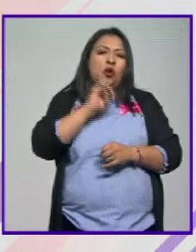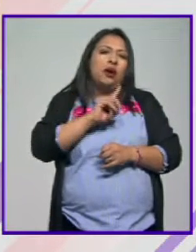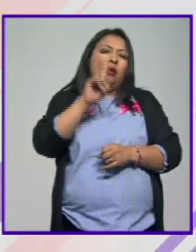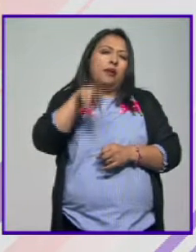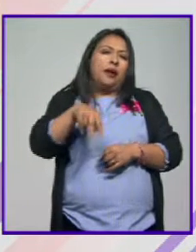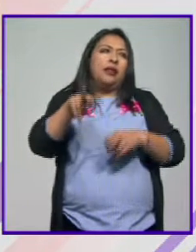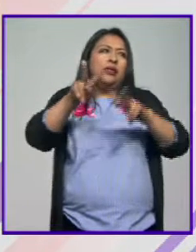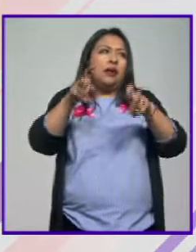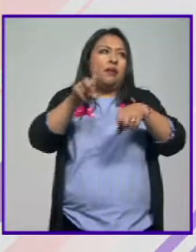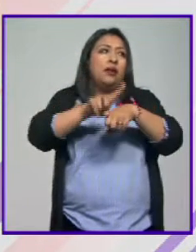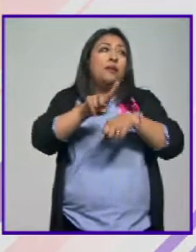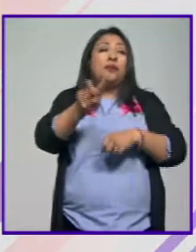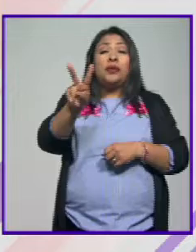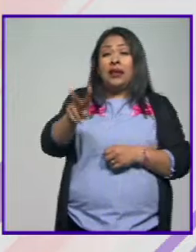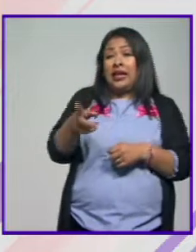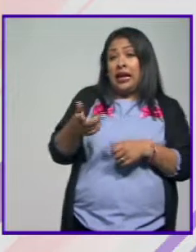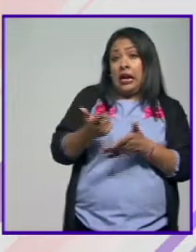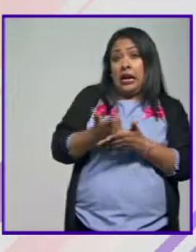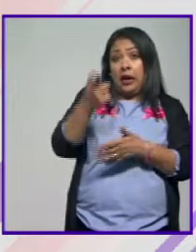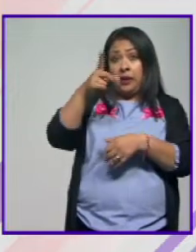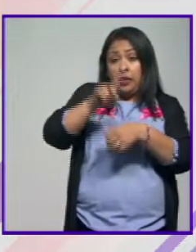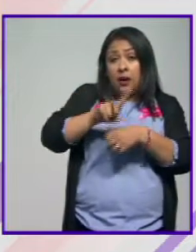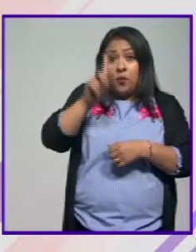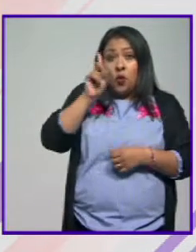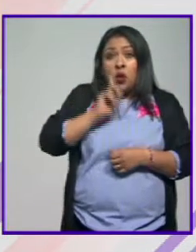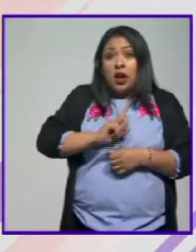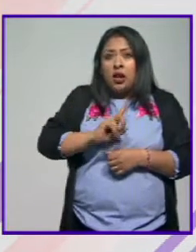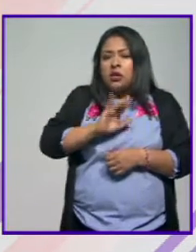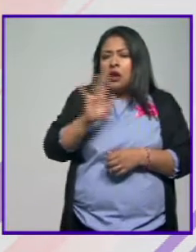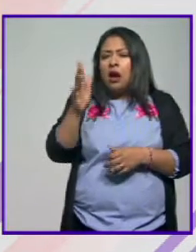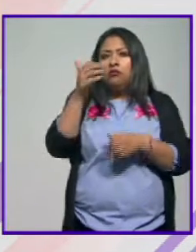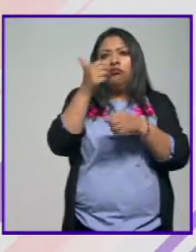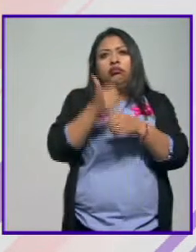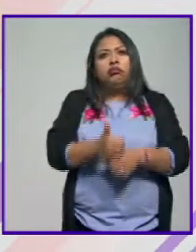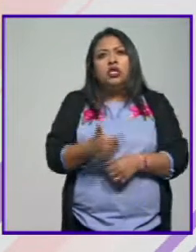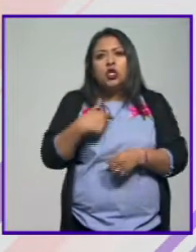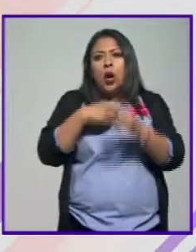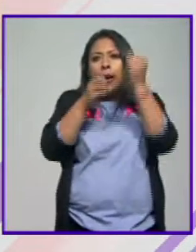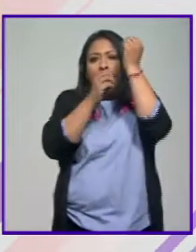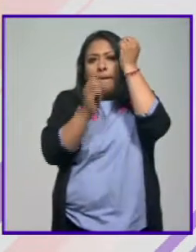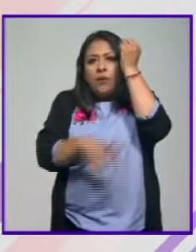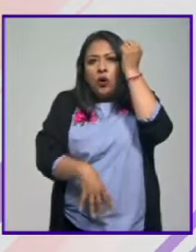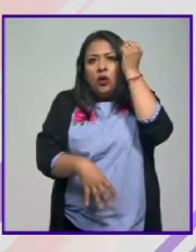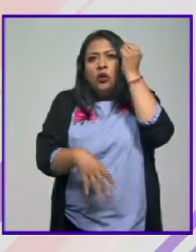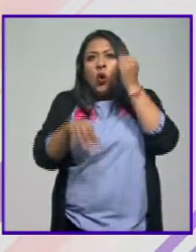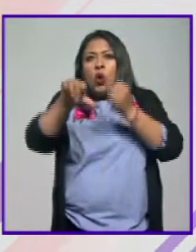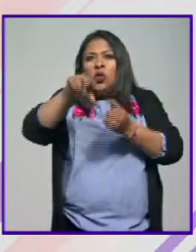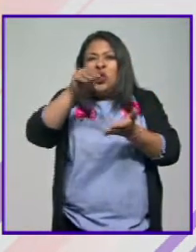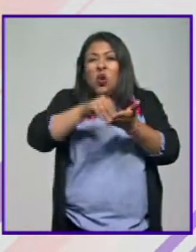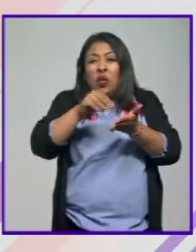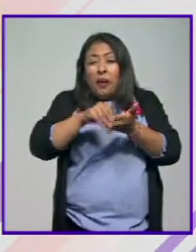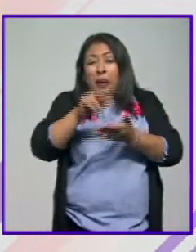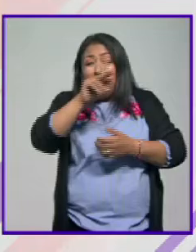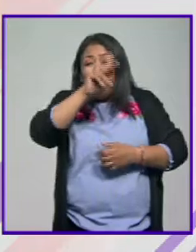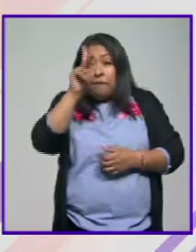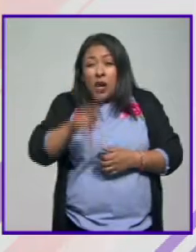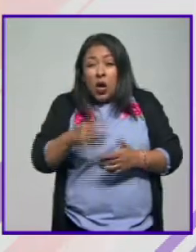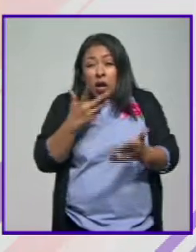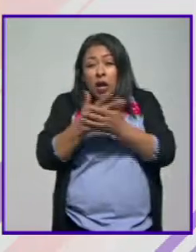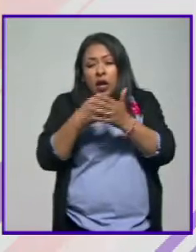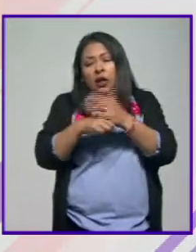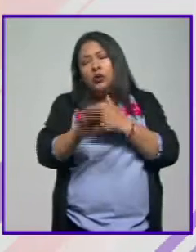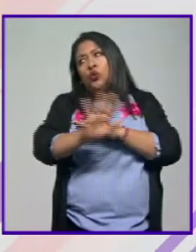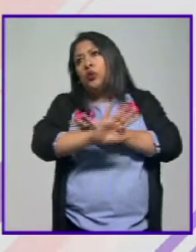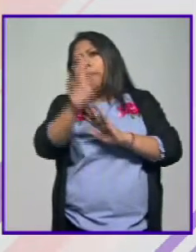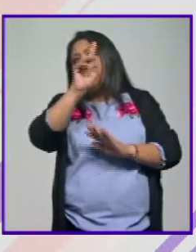temas de todos los días. Maestro, muchas gracias por... en el Día de la Mujer ya es un drama el aborto, una mujer que aborte todavía se le venga otro drama, la cárcel es